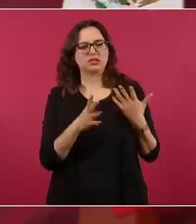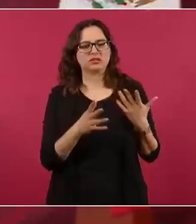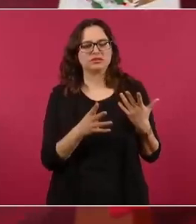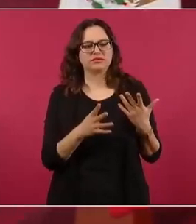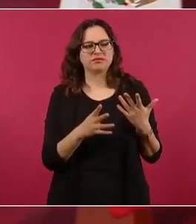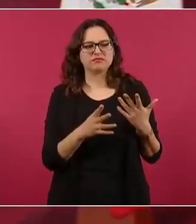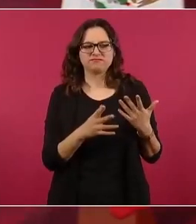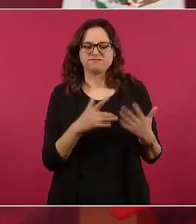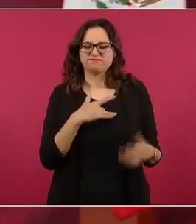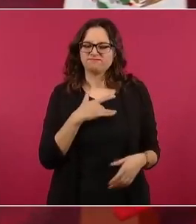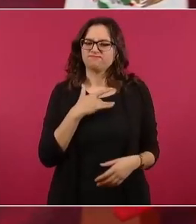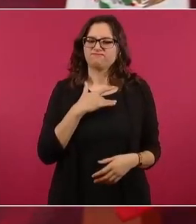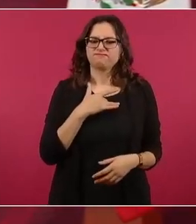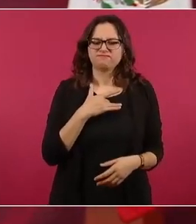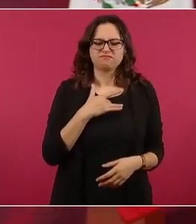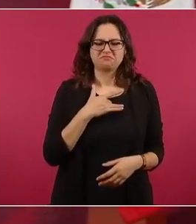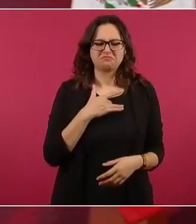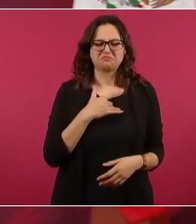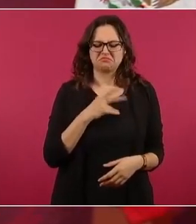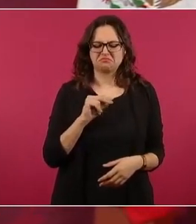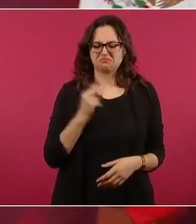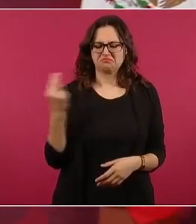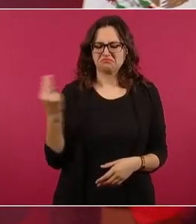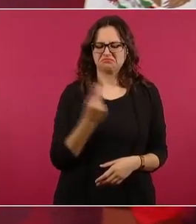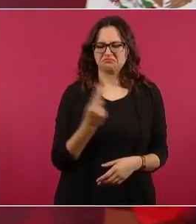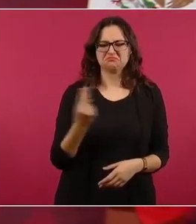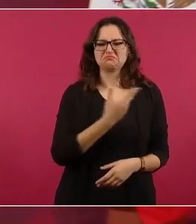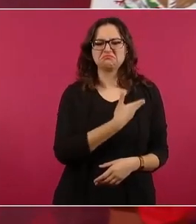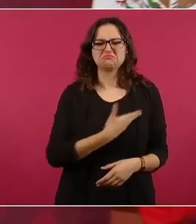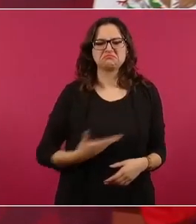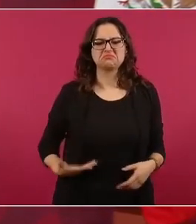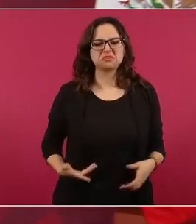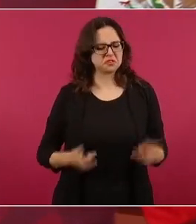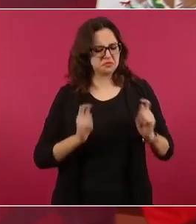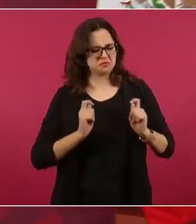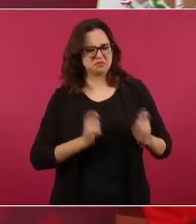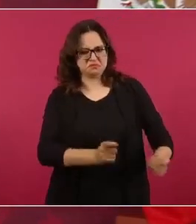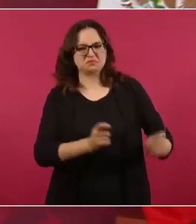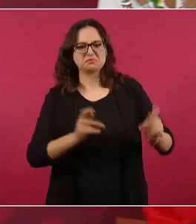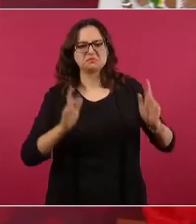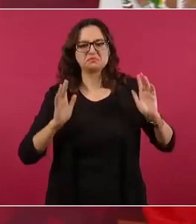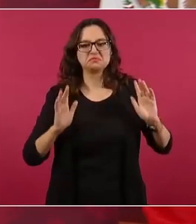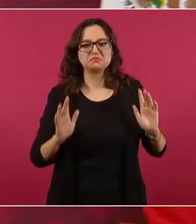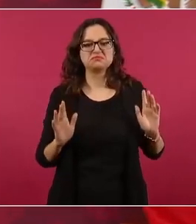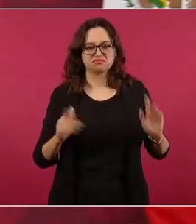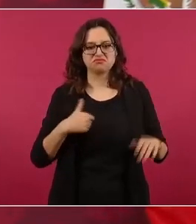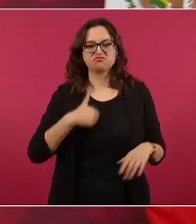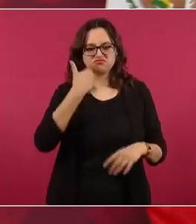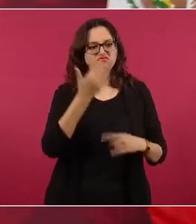de que no era así.